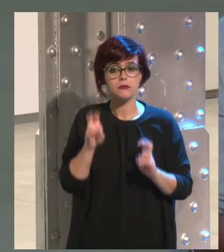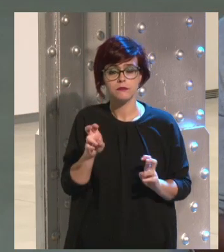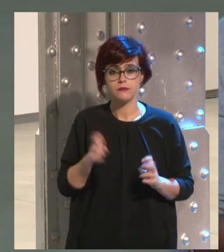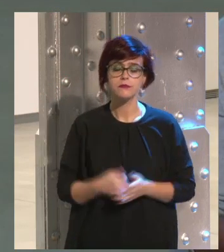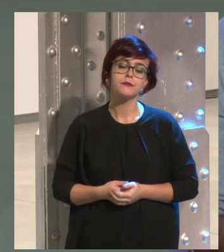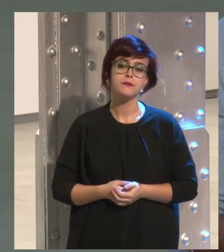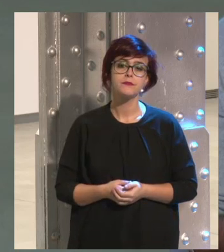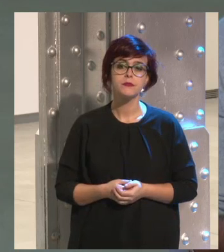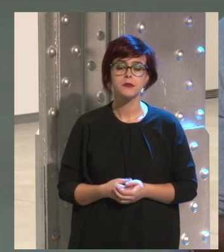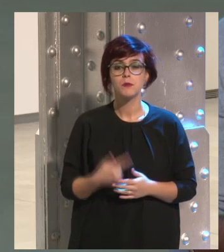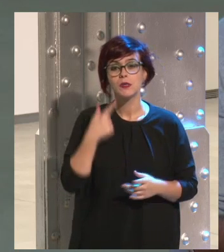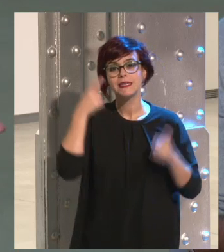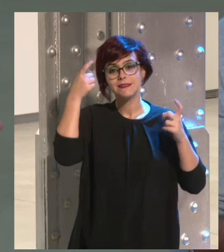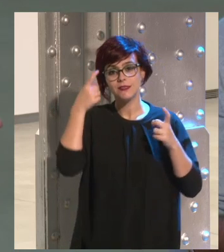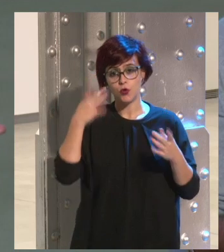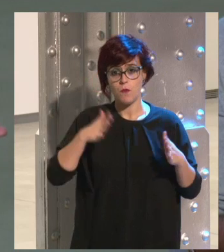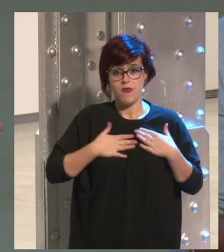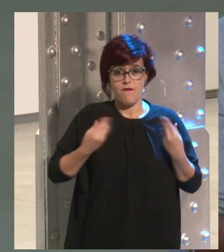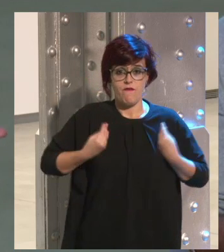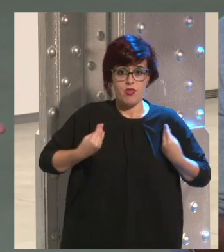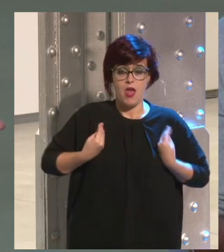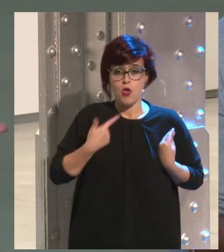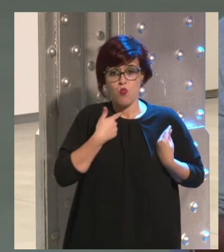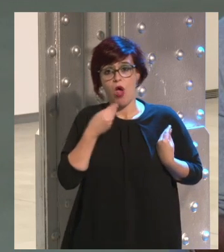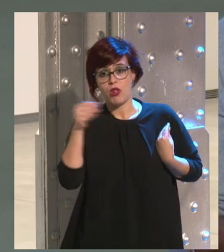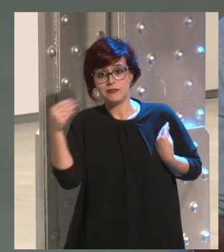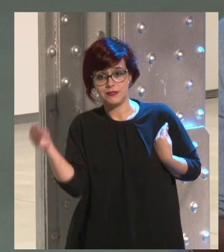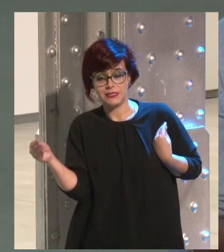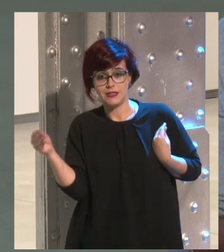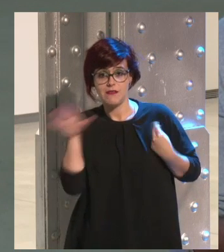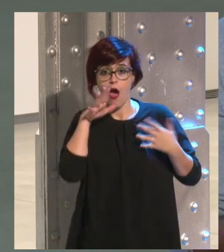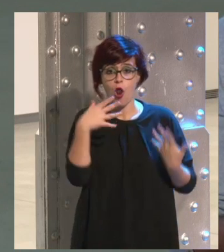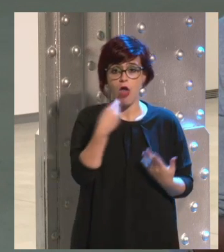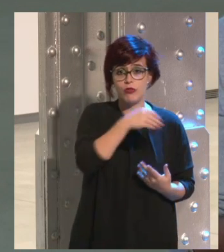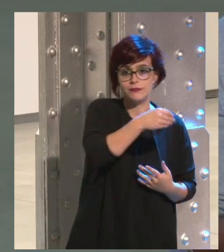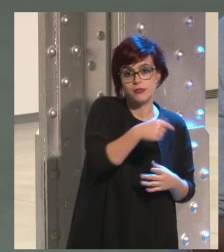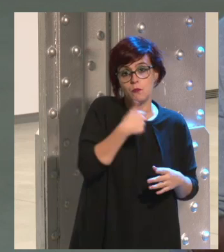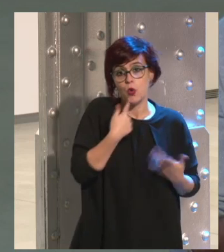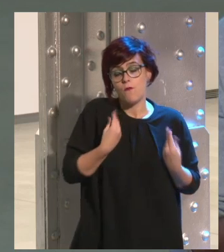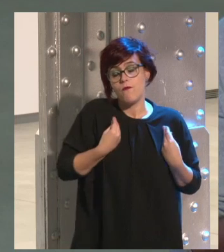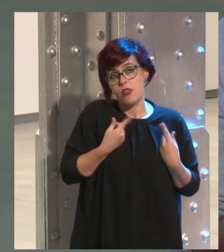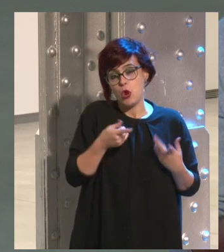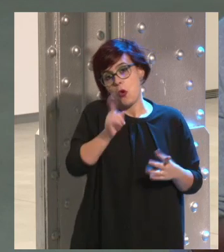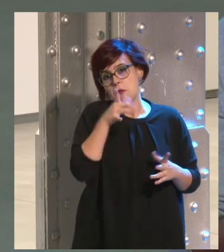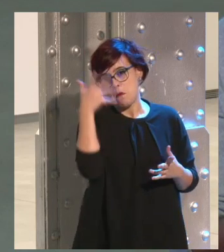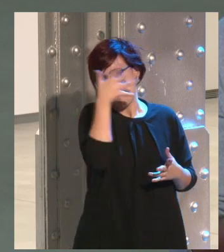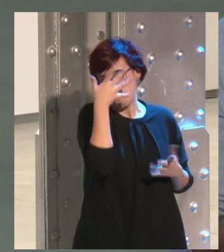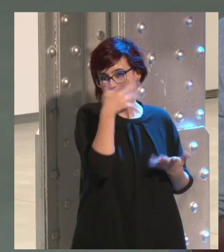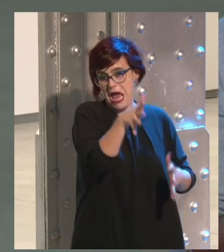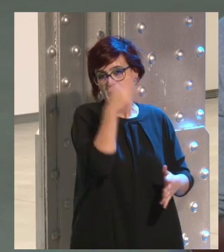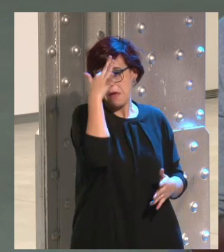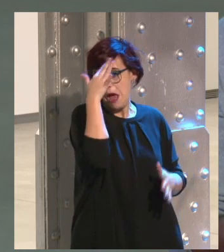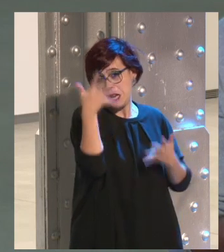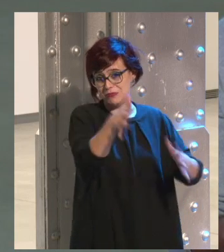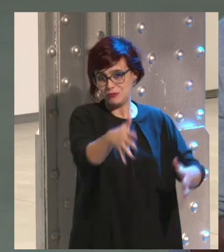pero intento hacer un símil entre mi vida de cuando yo era adolescente y la adolescente de hoy, que no la he vivido pero me la imagino un poco con lo que tienen como